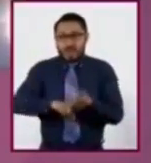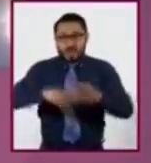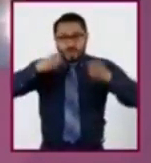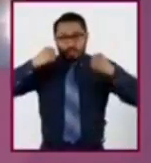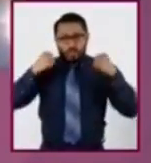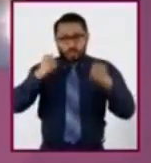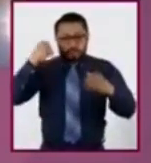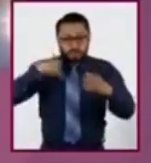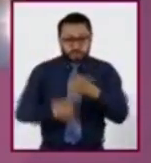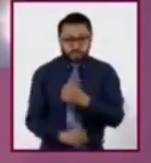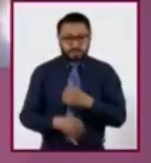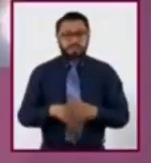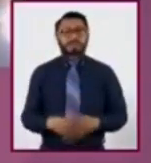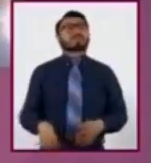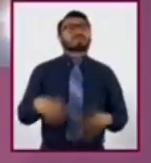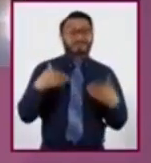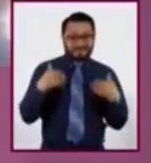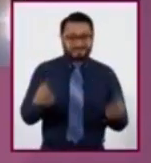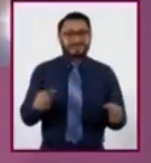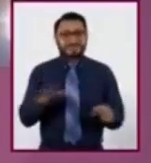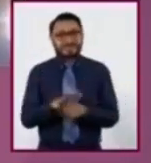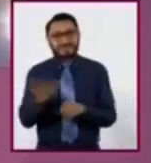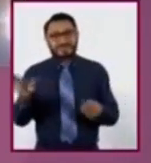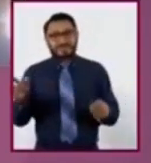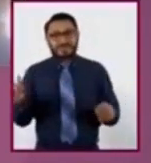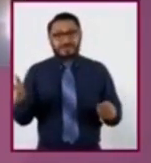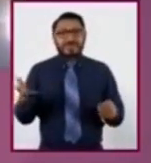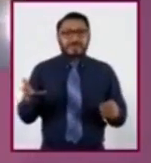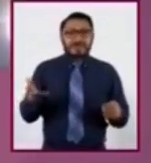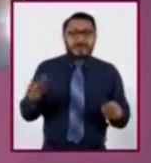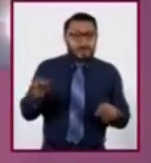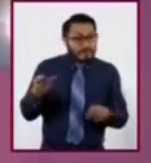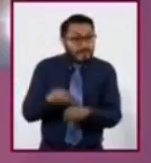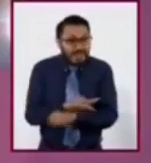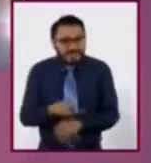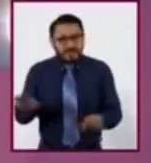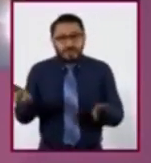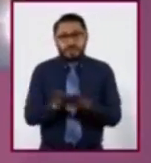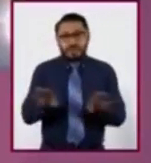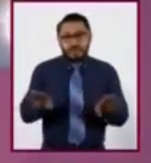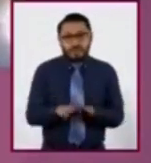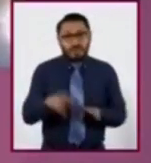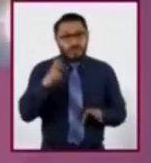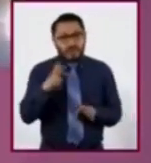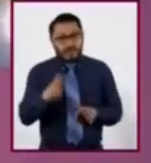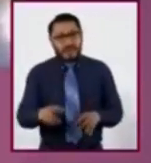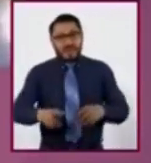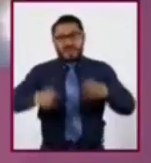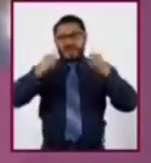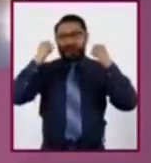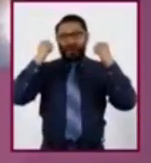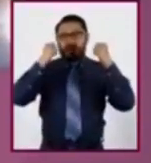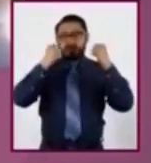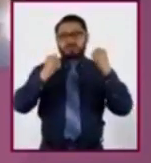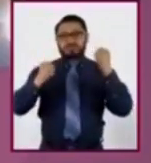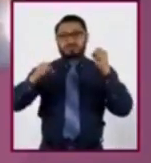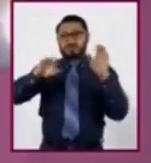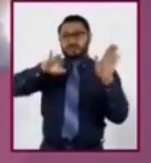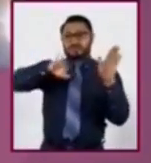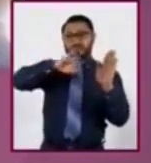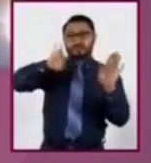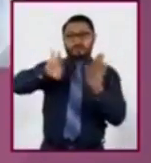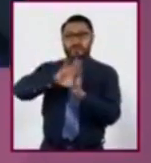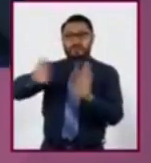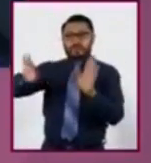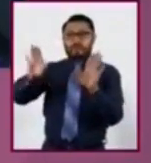está ahí y cómo pudo la impresionante sierra debilitar la tremenda fuerza del huracán Patricia. Gracias,